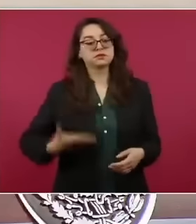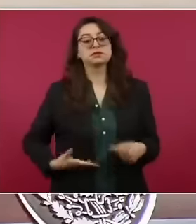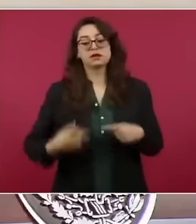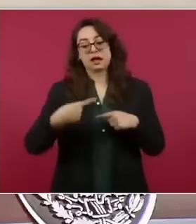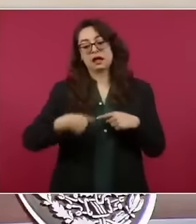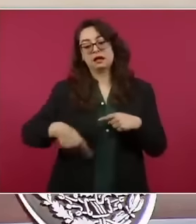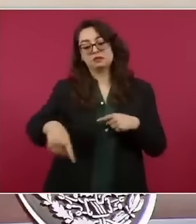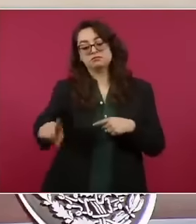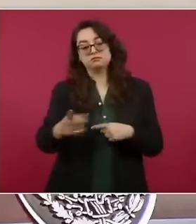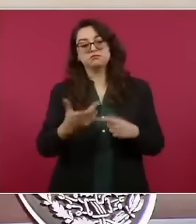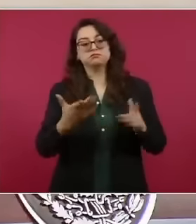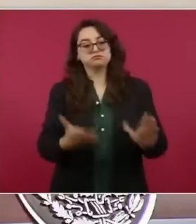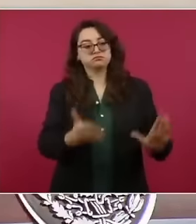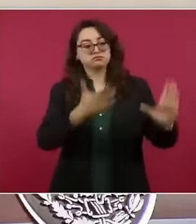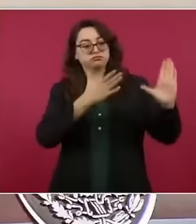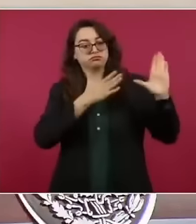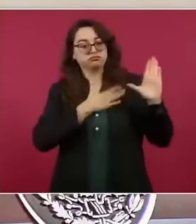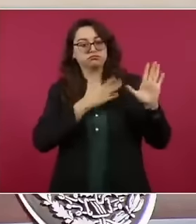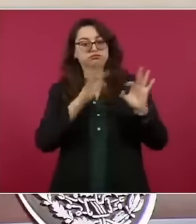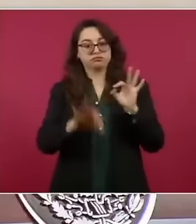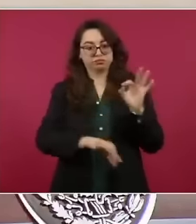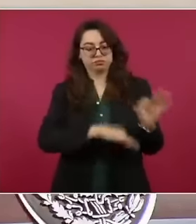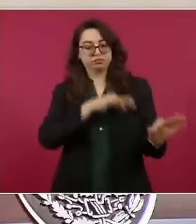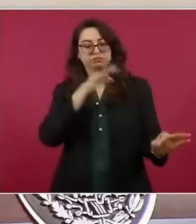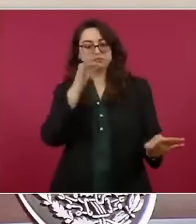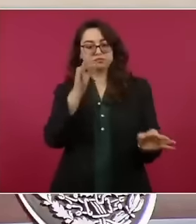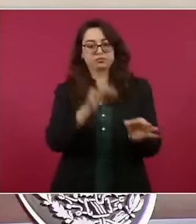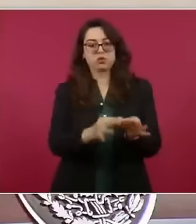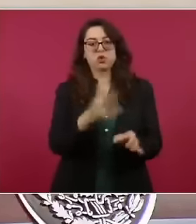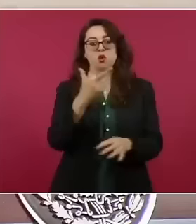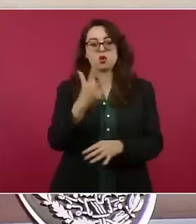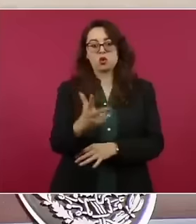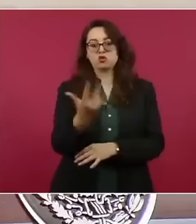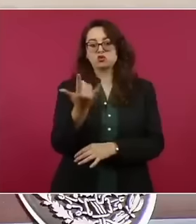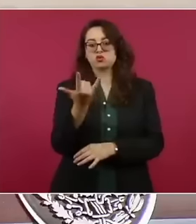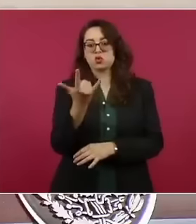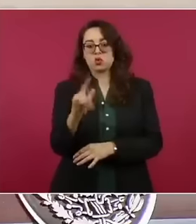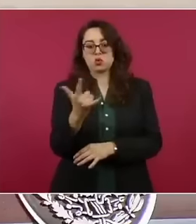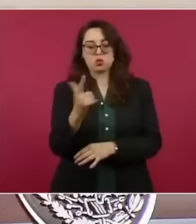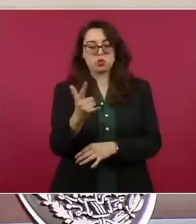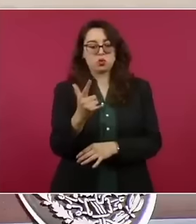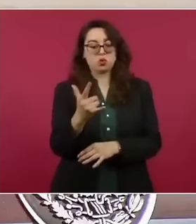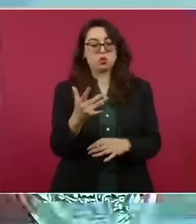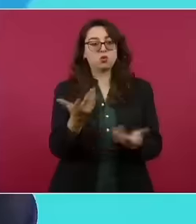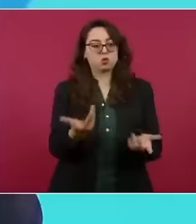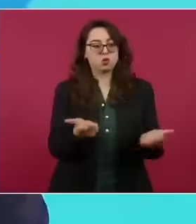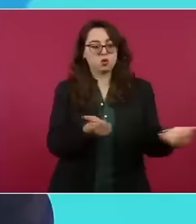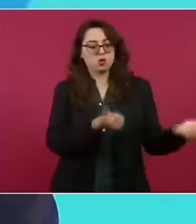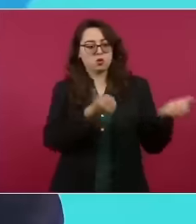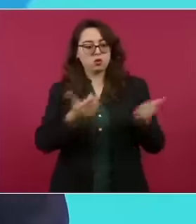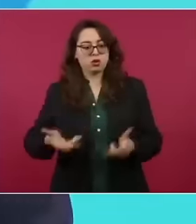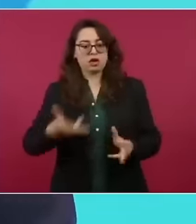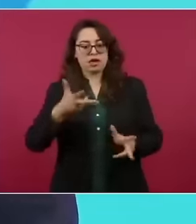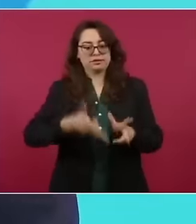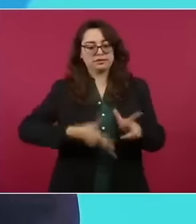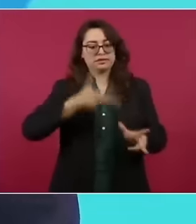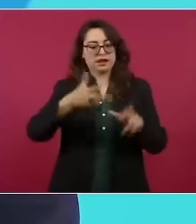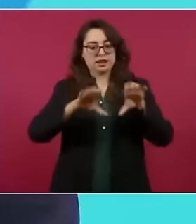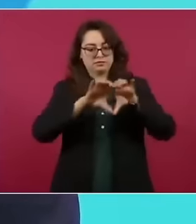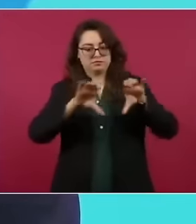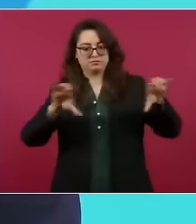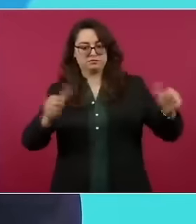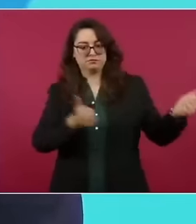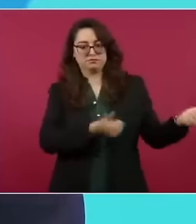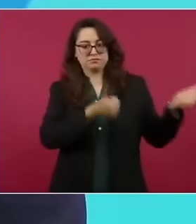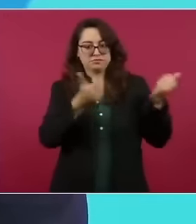cumplir el compromiso de que el primer tren llegará a la península el 8 de julio y Alstom nos ampliará la información de cuál va a ser el